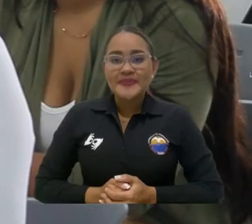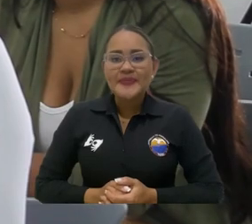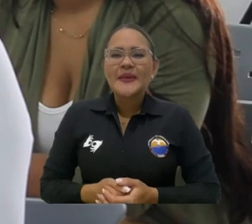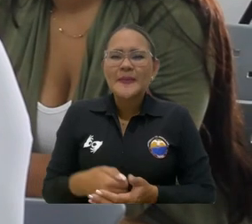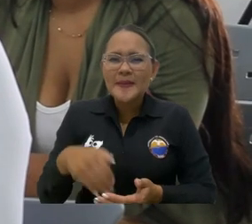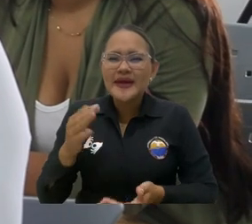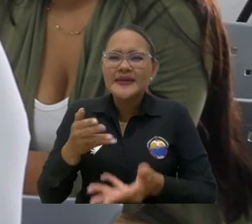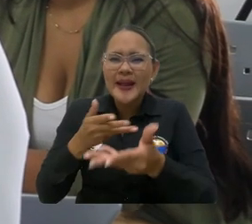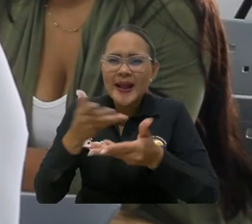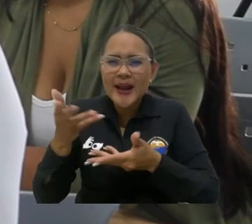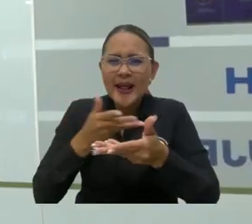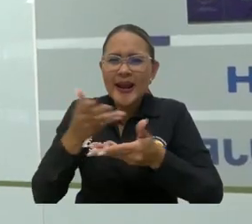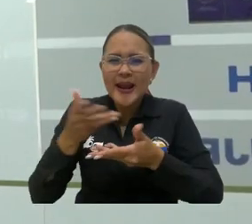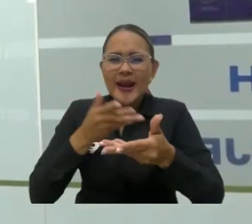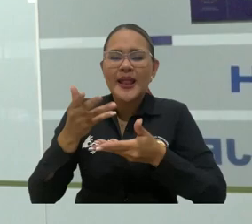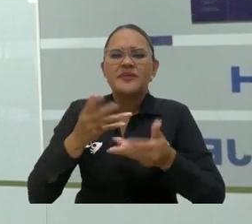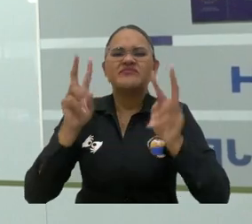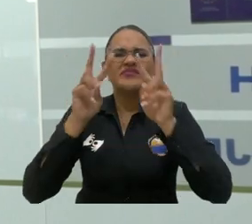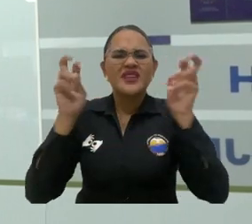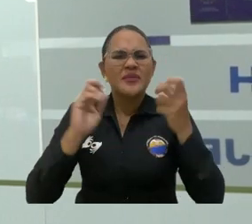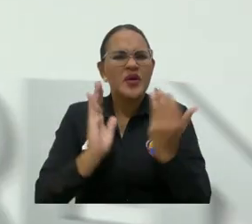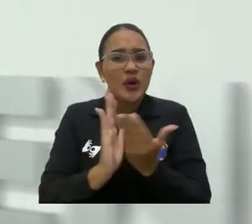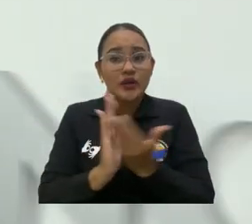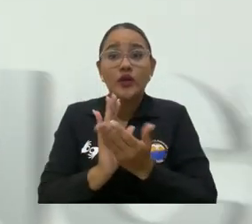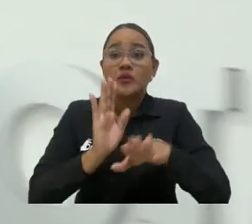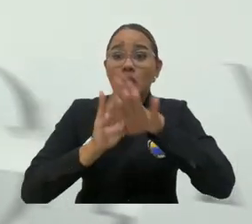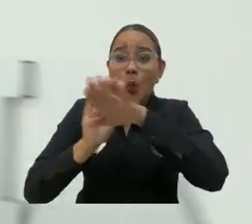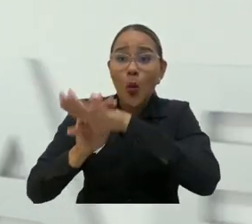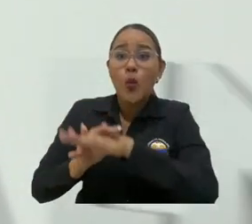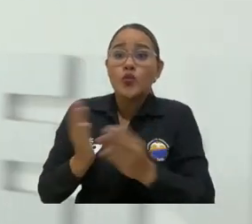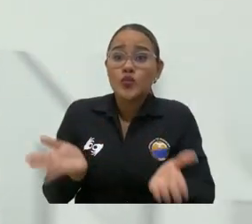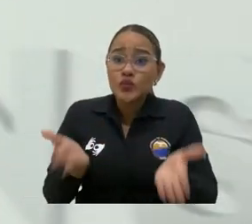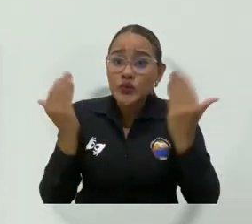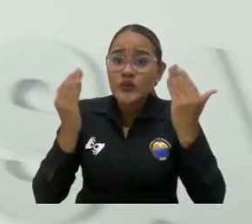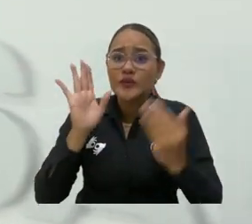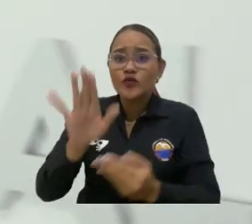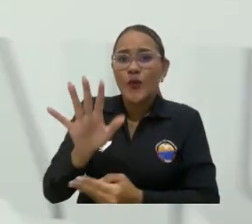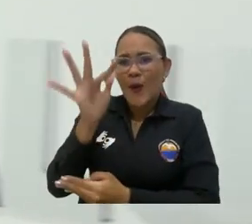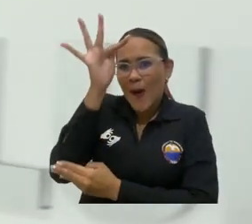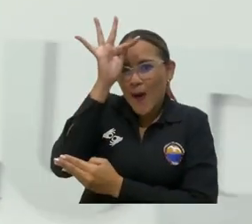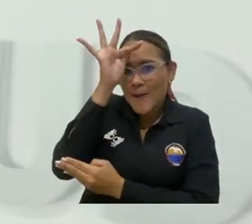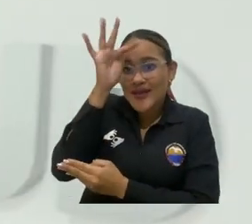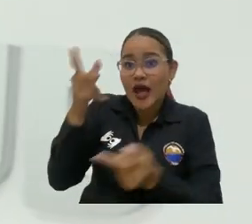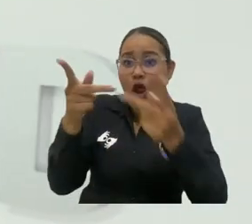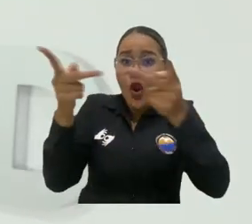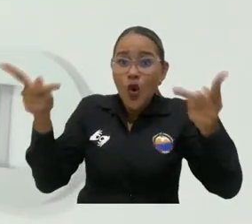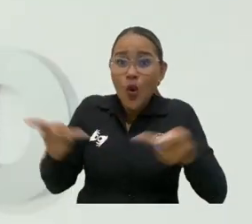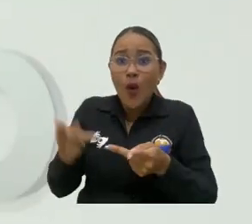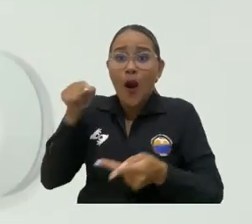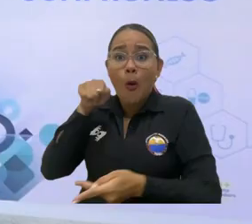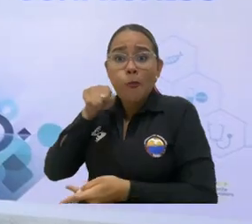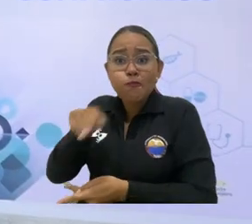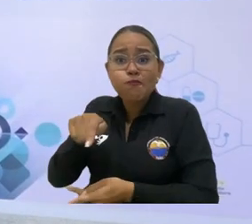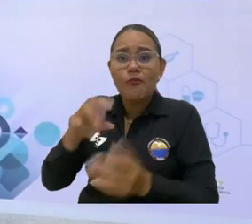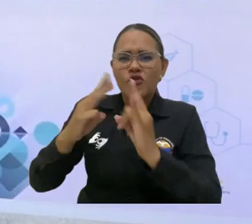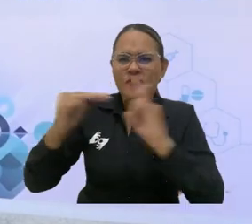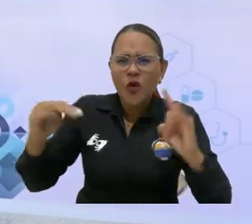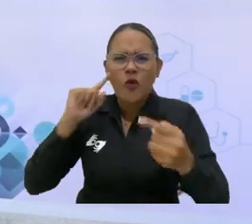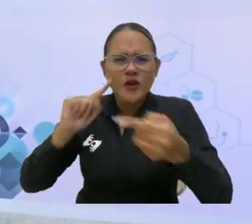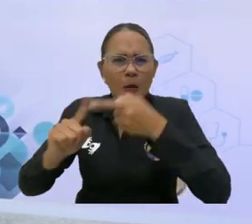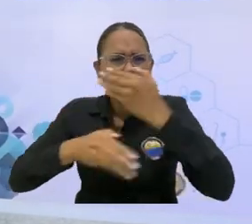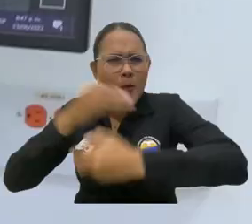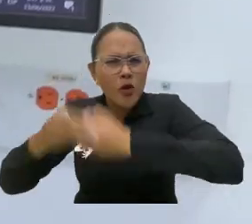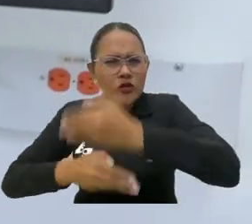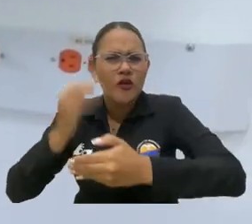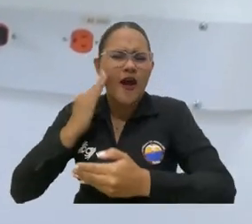La cartera educativa resaltó la puesta en marcha del Centro de Innovación y Transferencia en Salud de Unimagdalena como referente de procesos